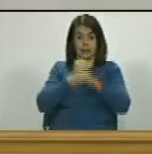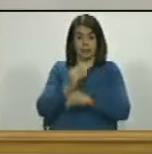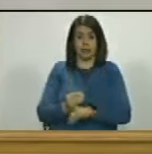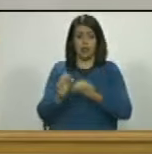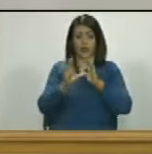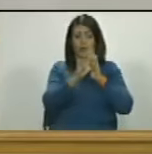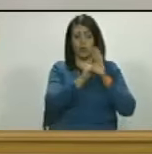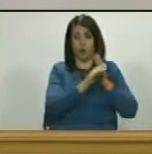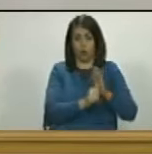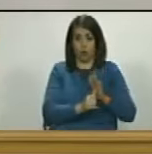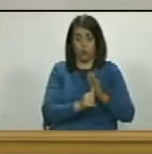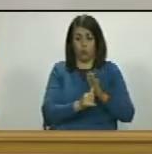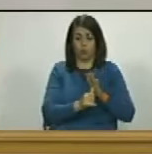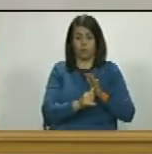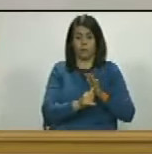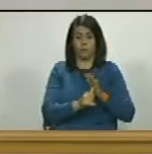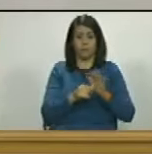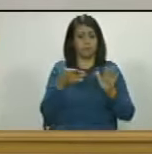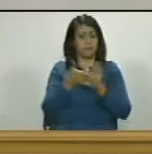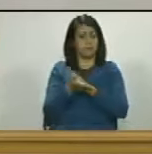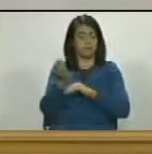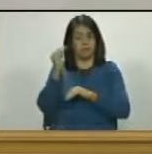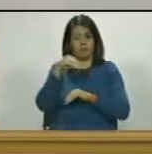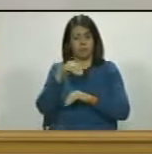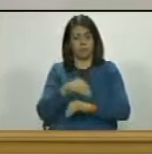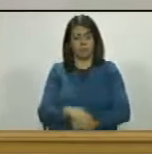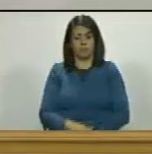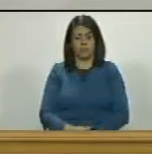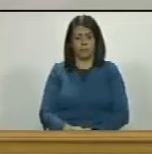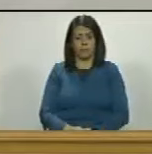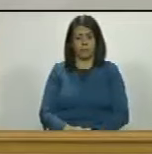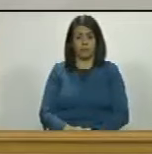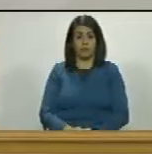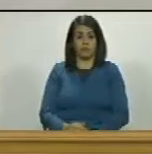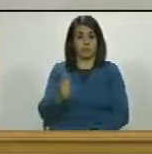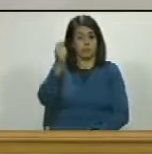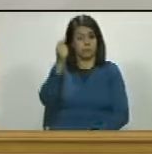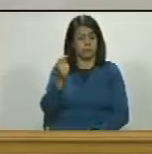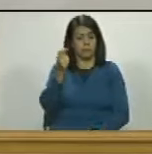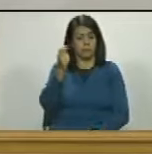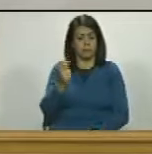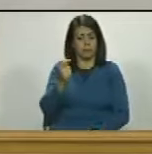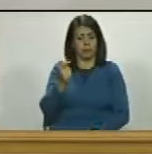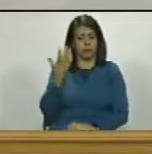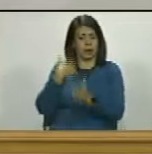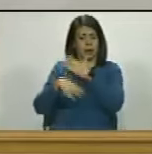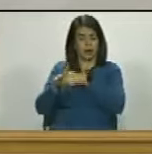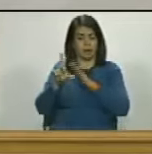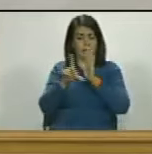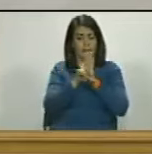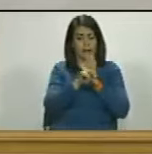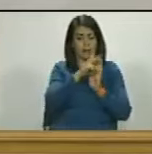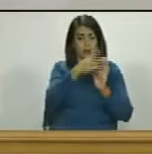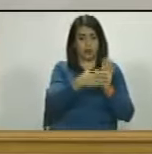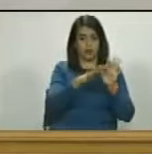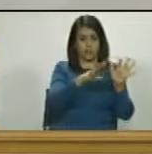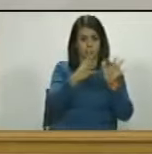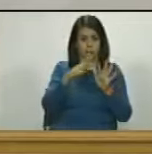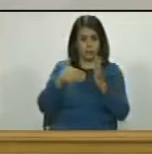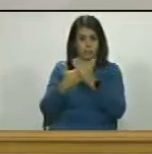esos ladrones sobre todo en la legislatura del año 2019 hasta el 2020